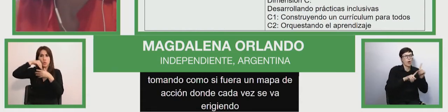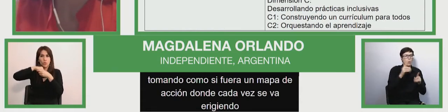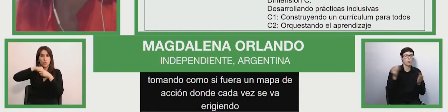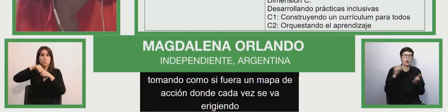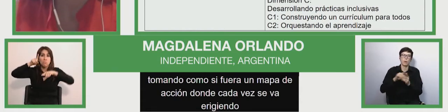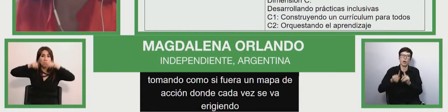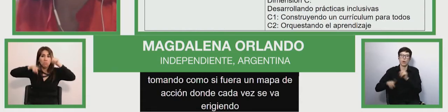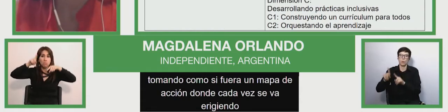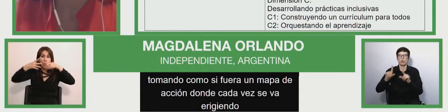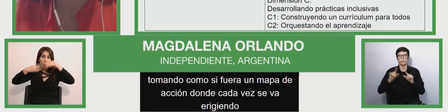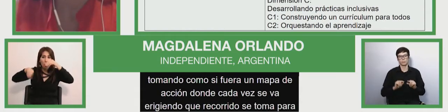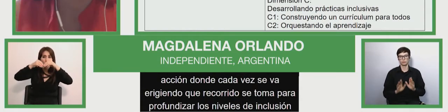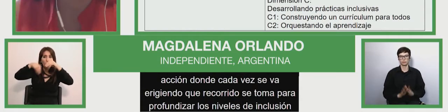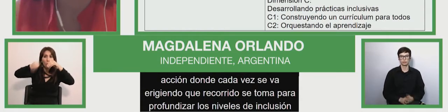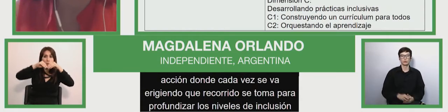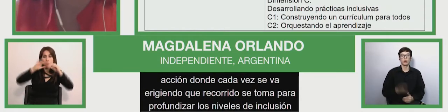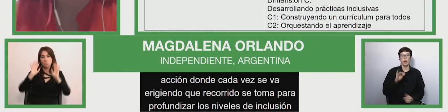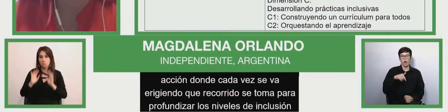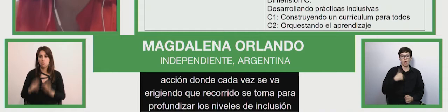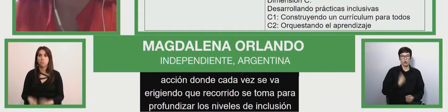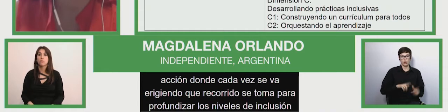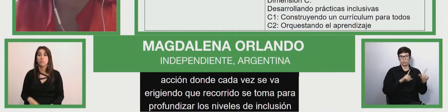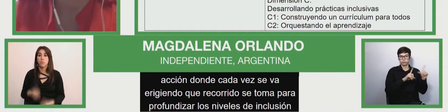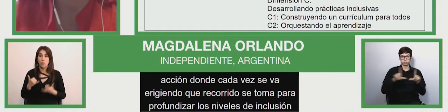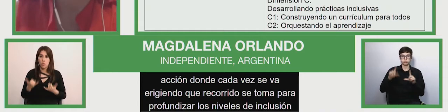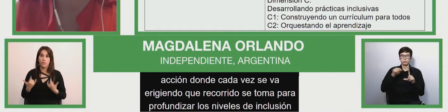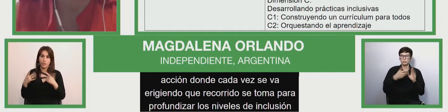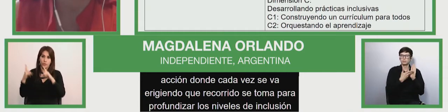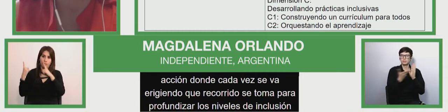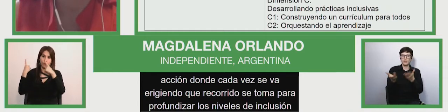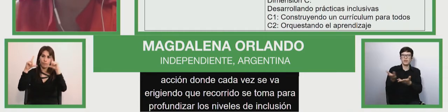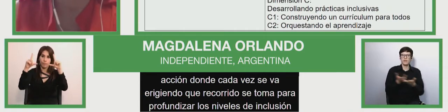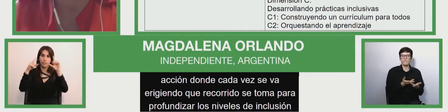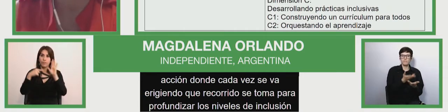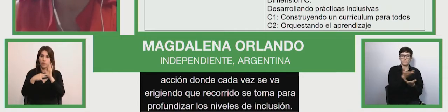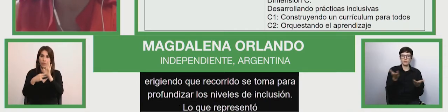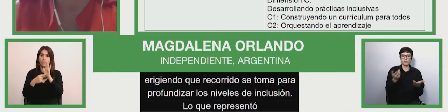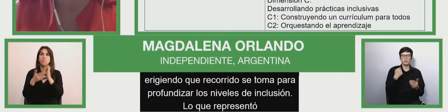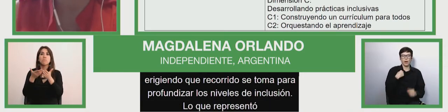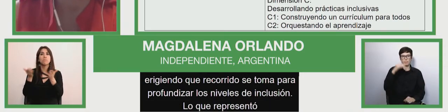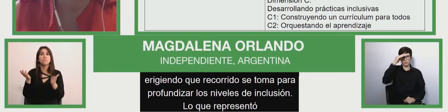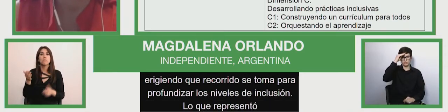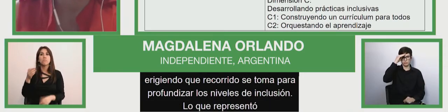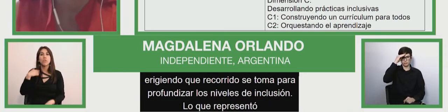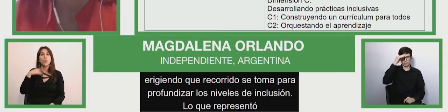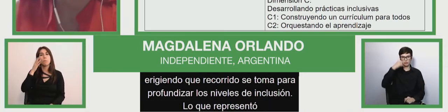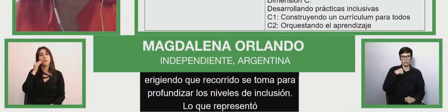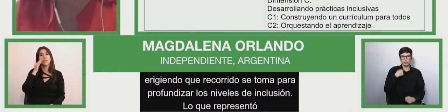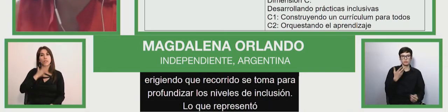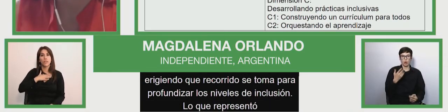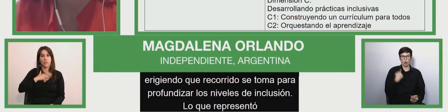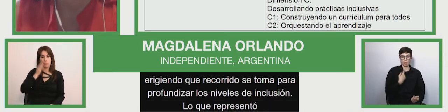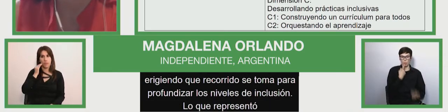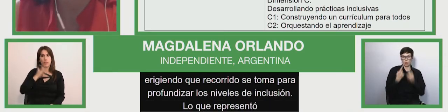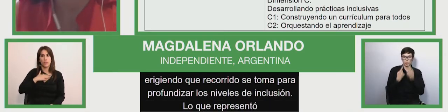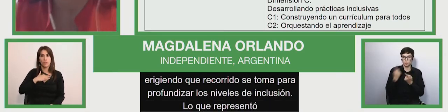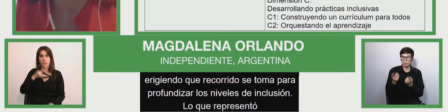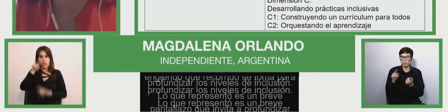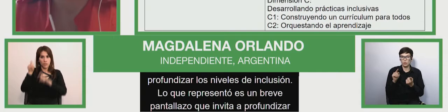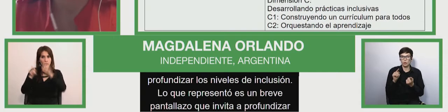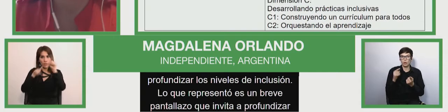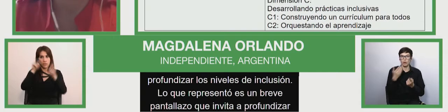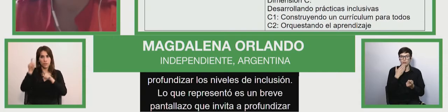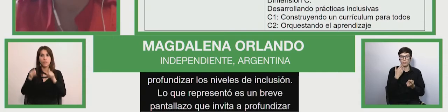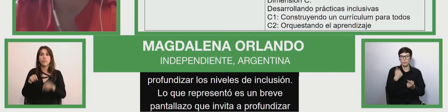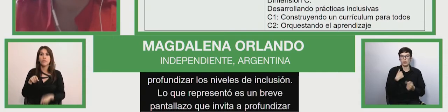Lo que acá presento es un breve pantallazo que invita a profundizar en mi experiencia como consultora, de haber trabajado